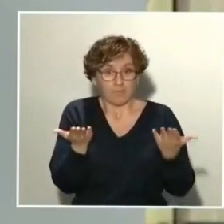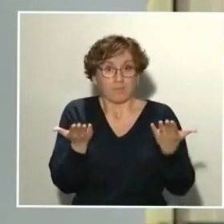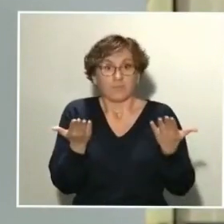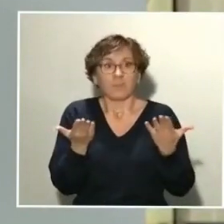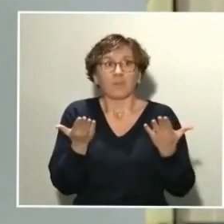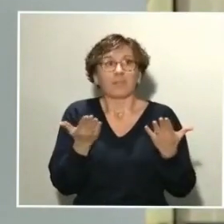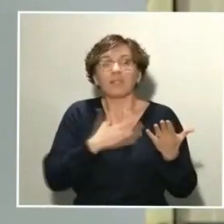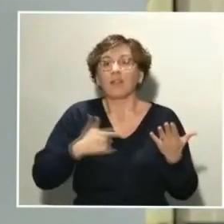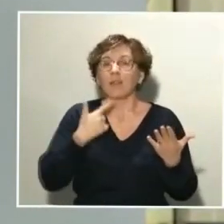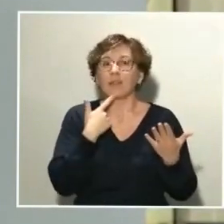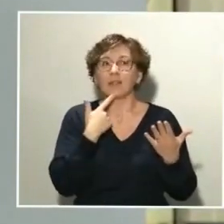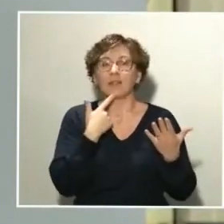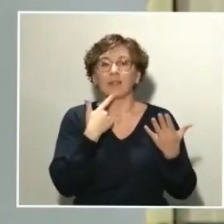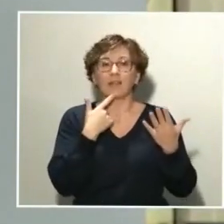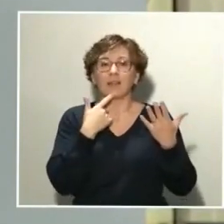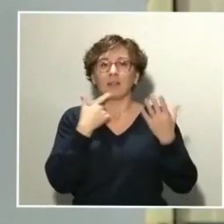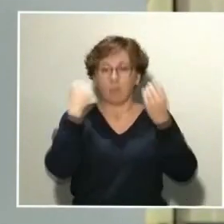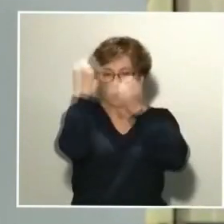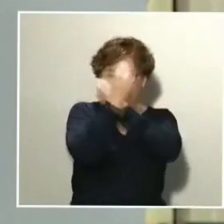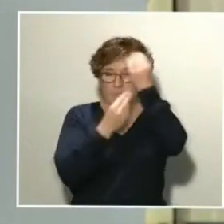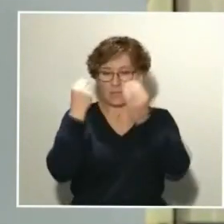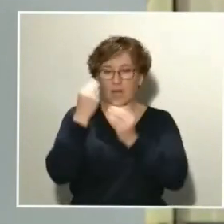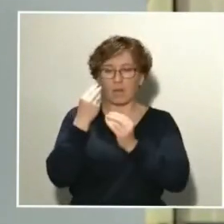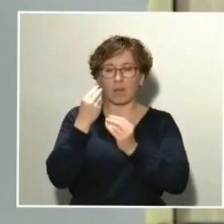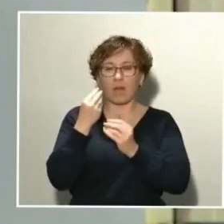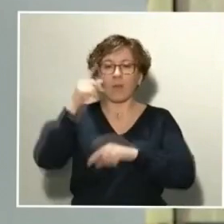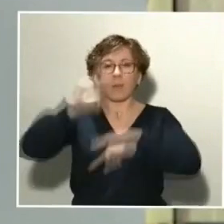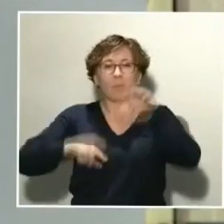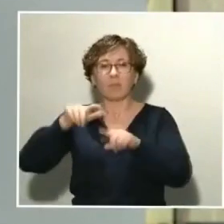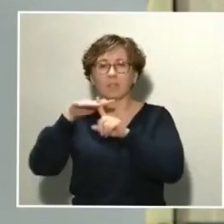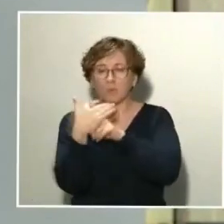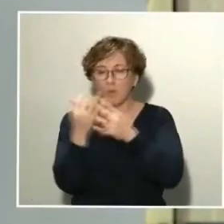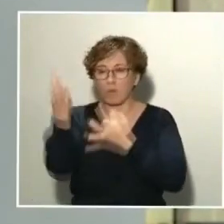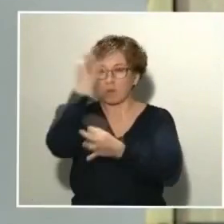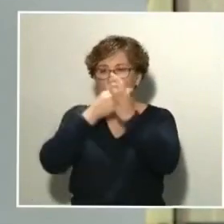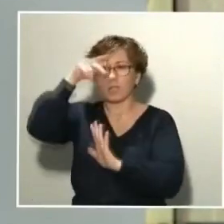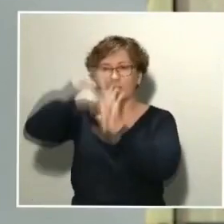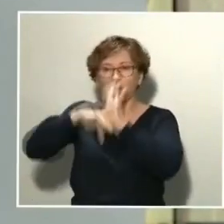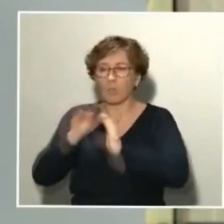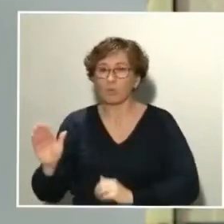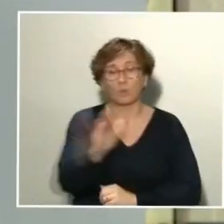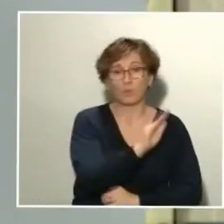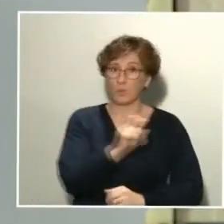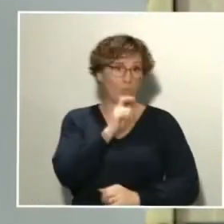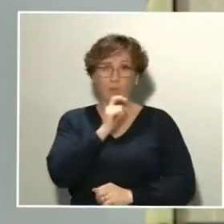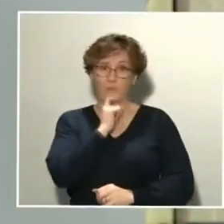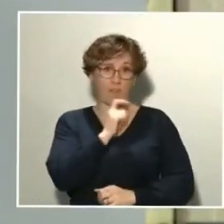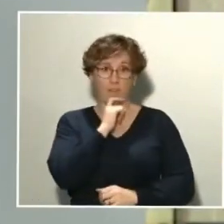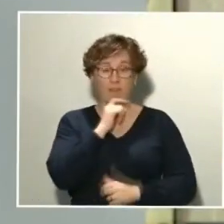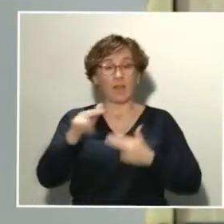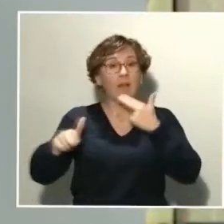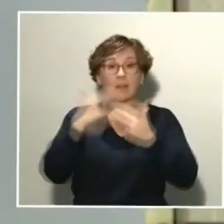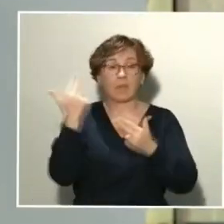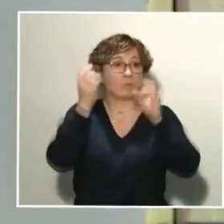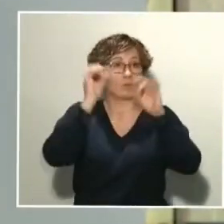que podemos hacer una norma para cada situación concreta. Los taxis, igual que todos los motos de transporte, todos